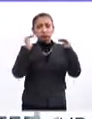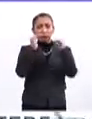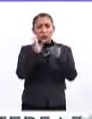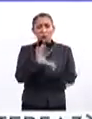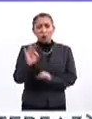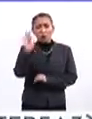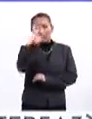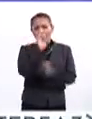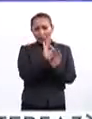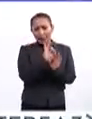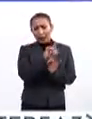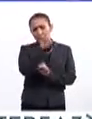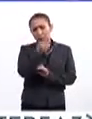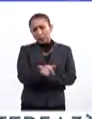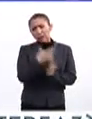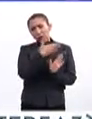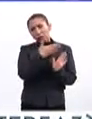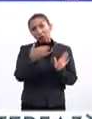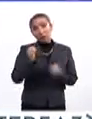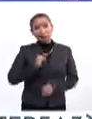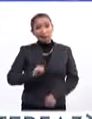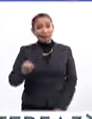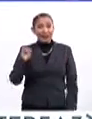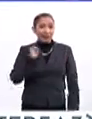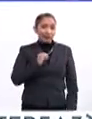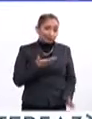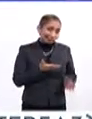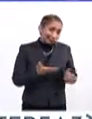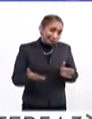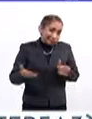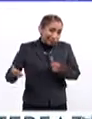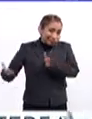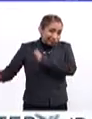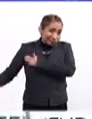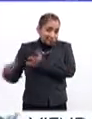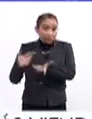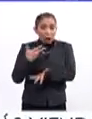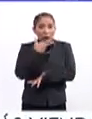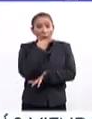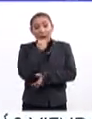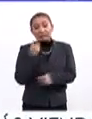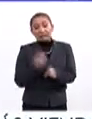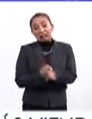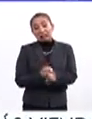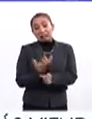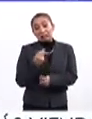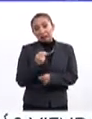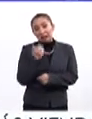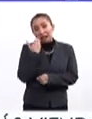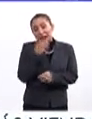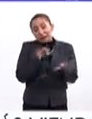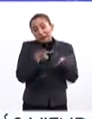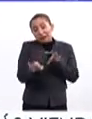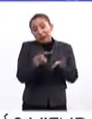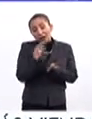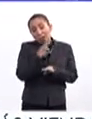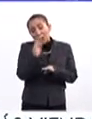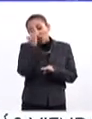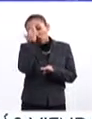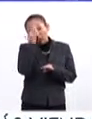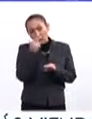después de unos cuantos años, poquitos. Sí, les parece. Hombres necios, ¿no? necios. Un poco de trabajo su